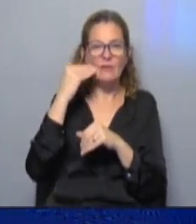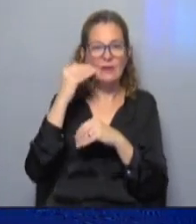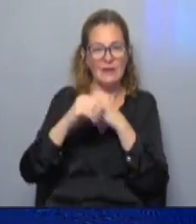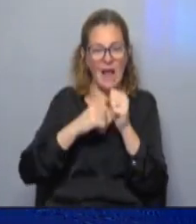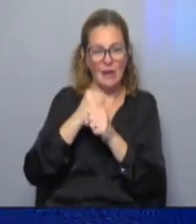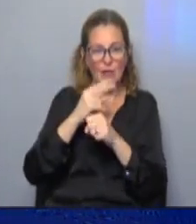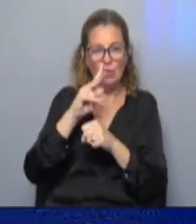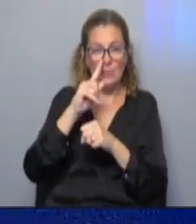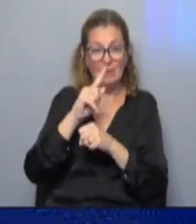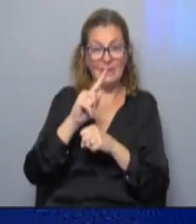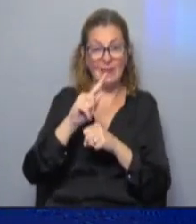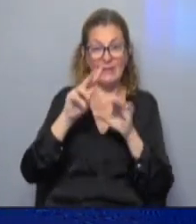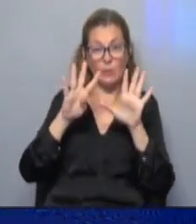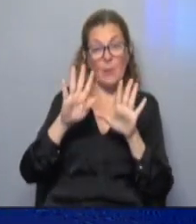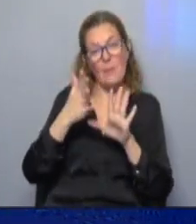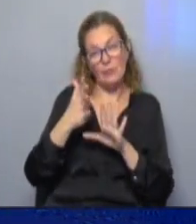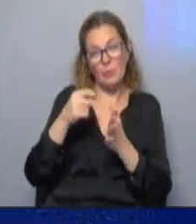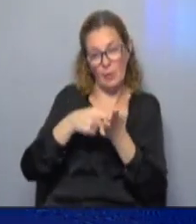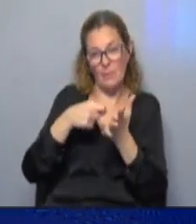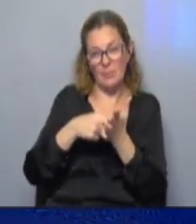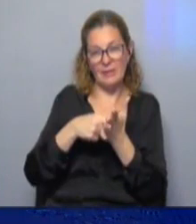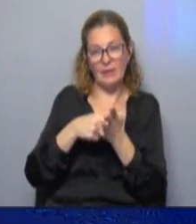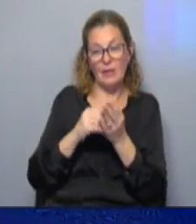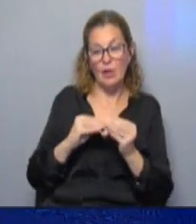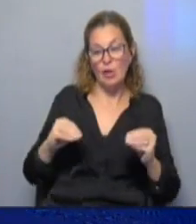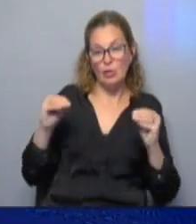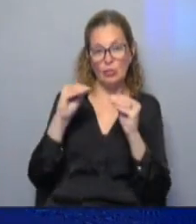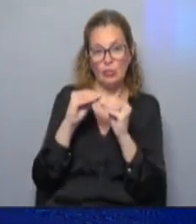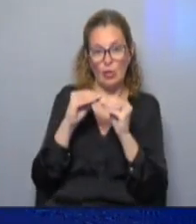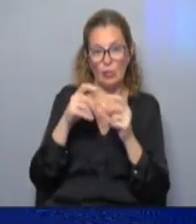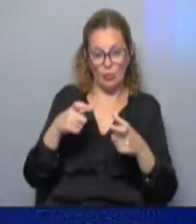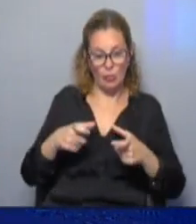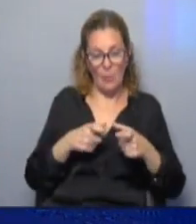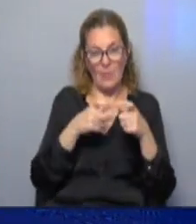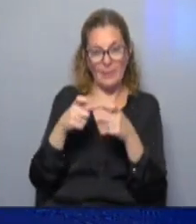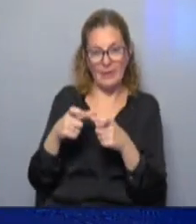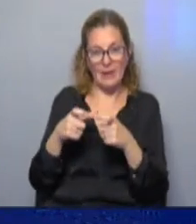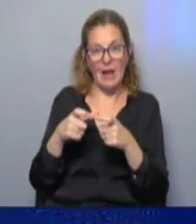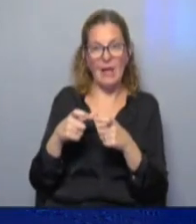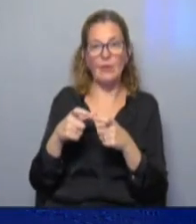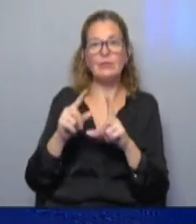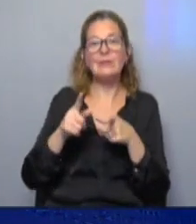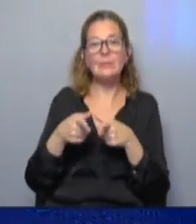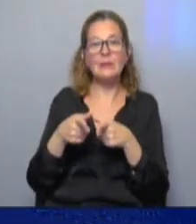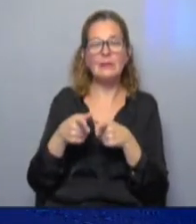2019 costando en promedio este es un promedio entre todos los supermercados y los autoservice de 63